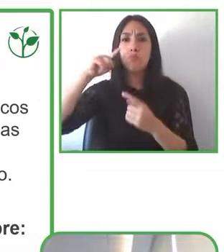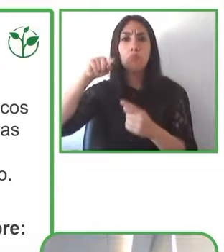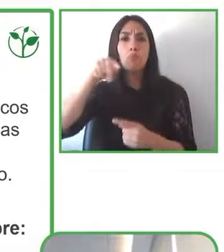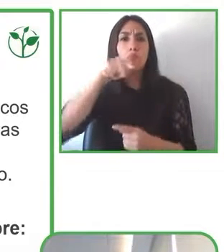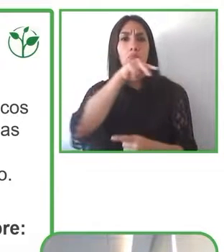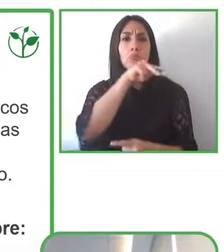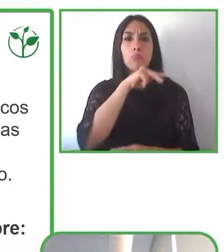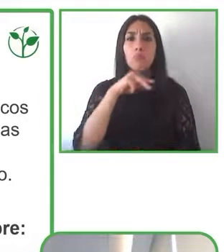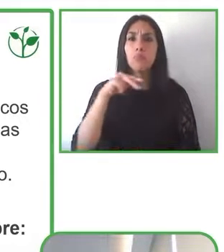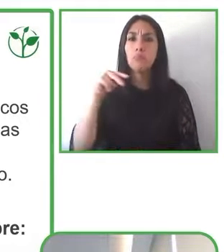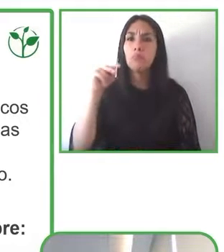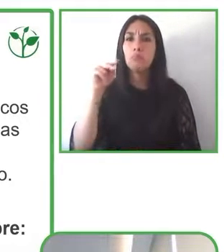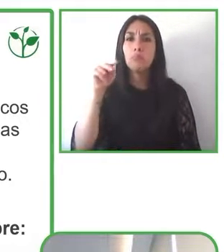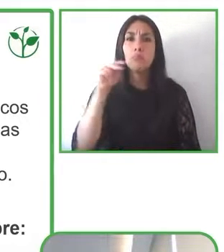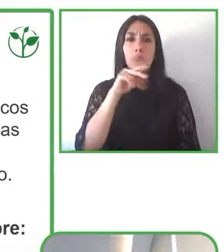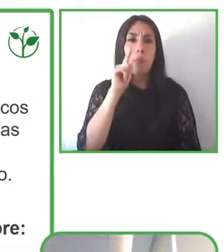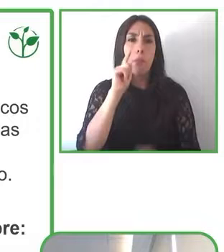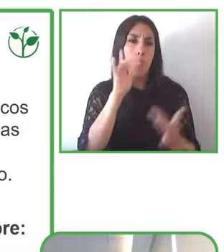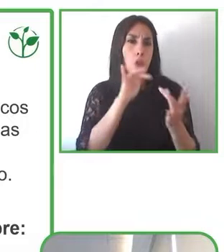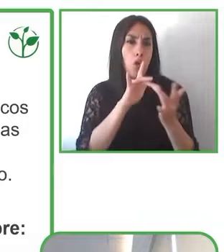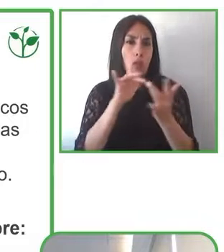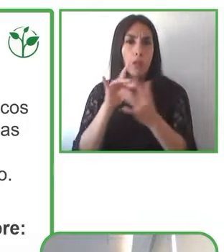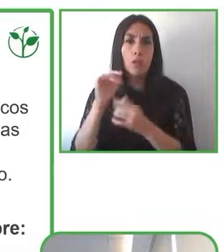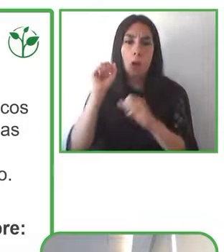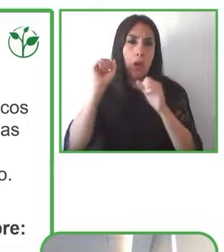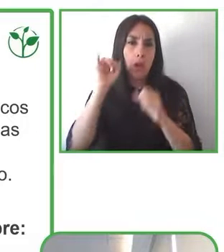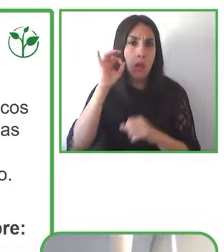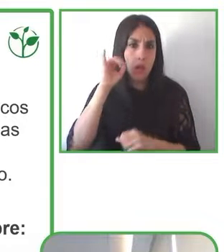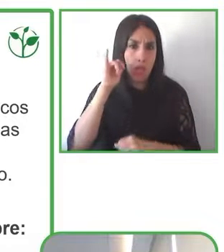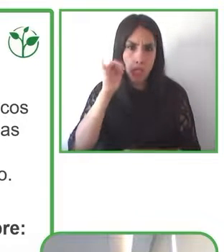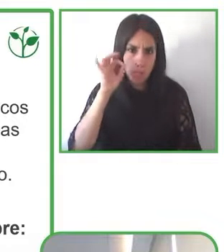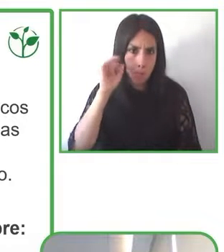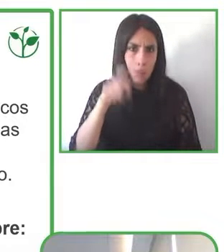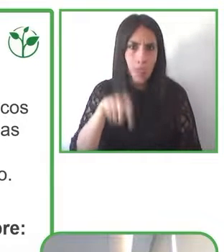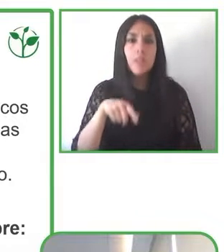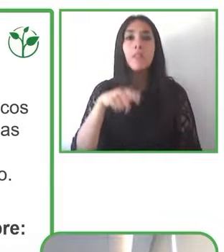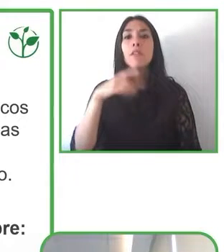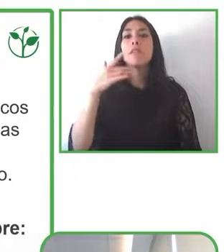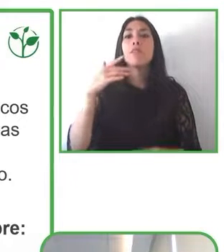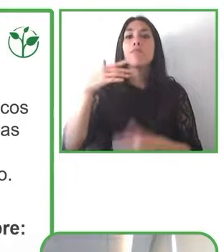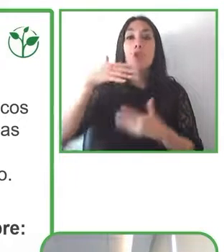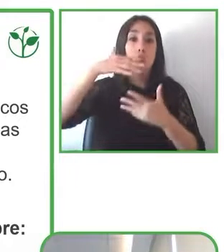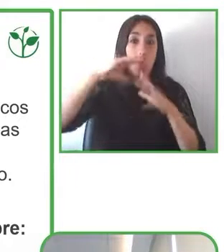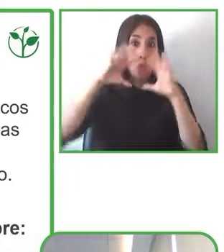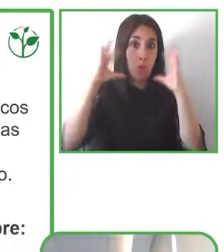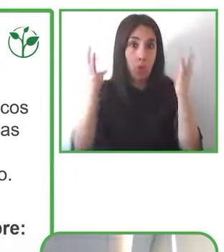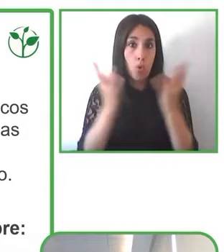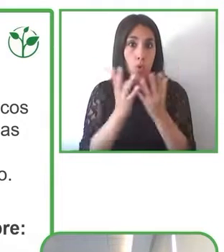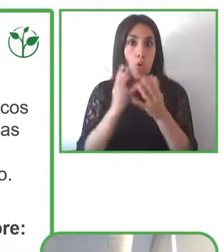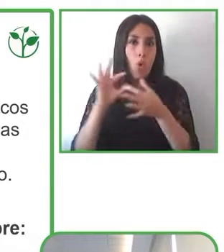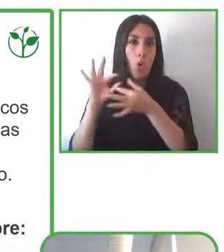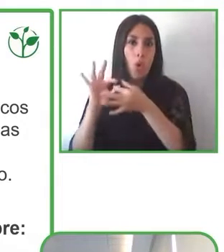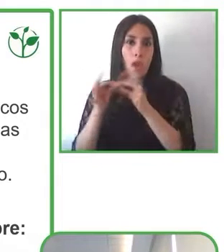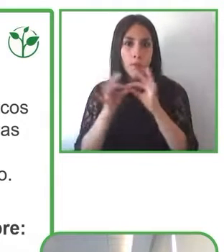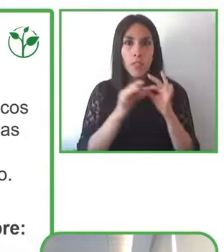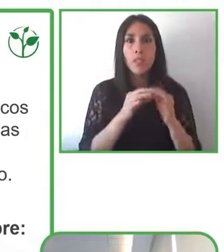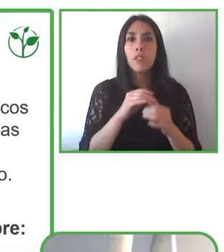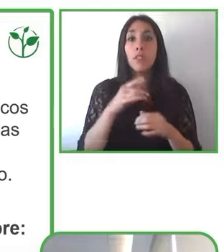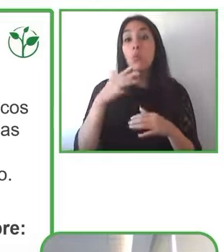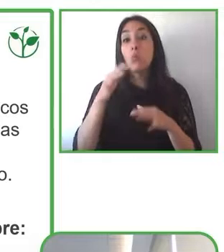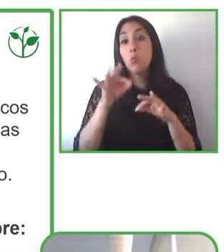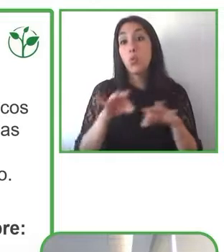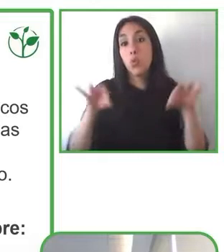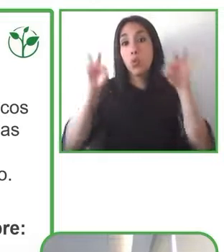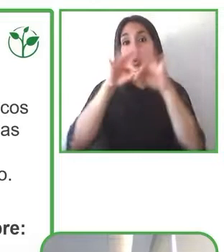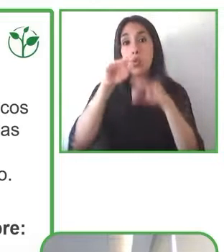la cadena de accesibilidad tan necesaria y a veces olvidada en todo este tema de la